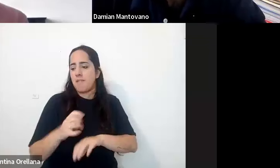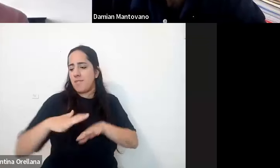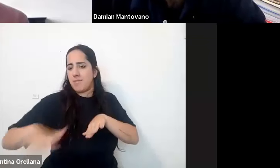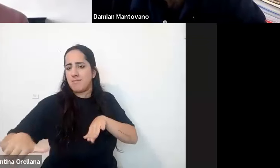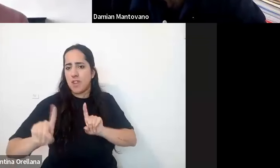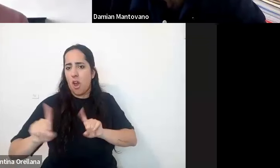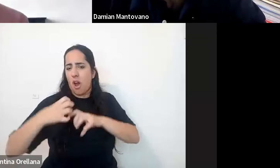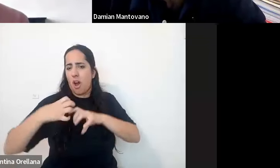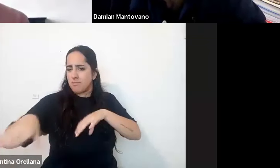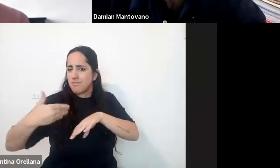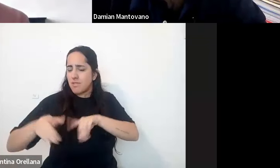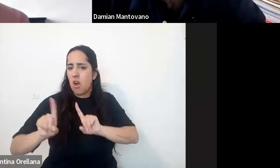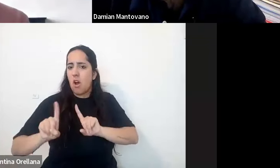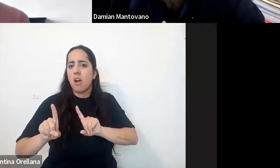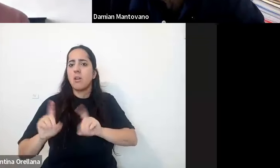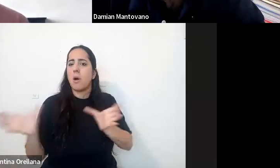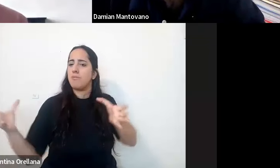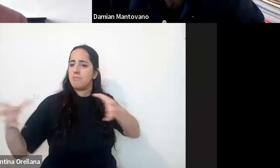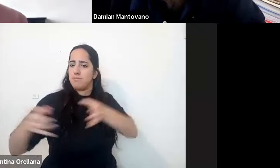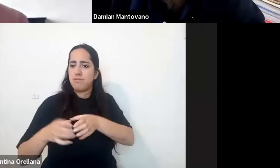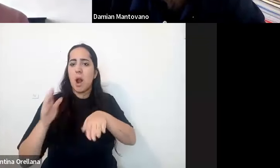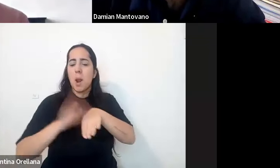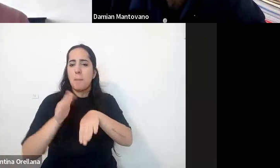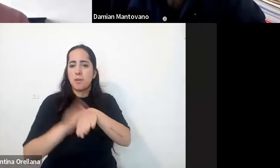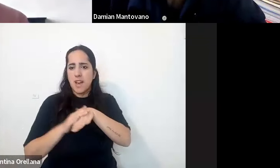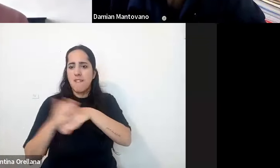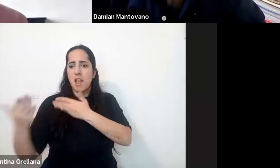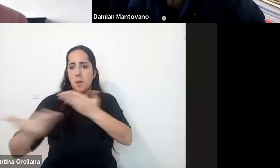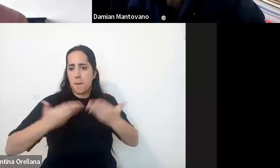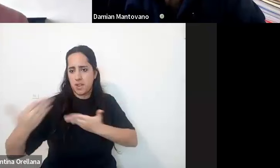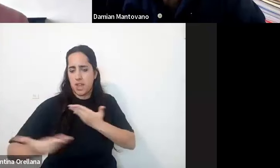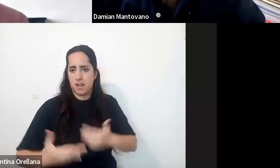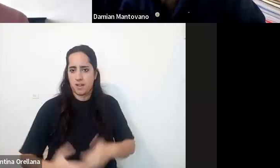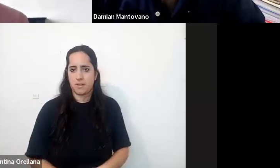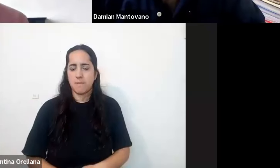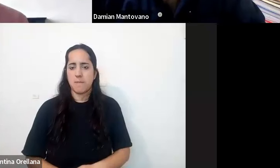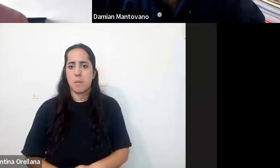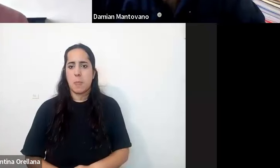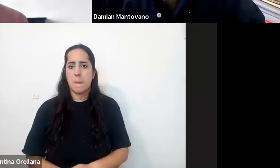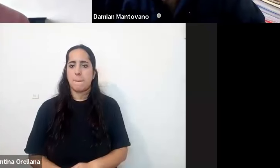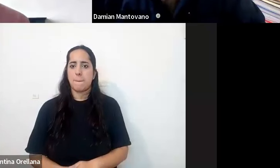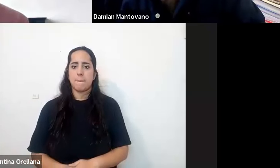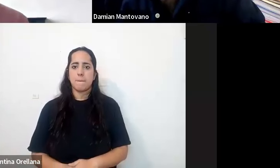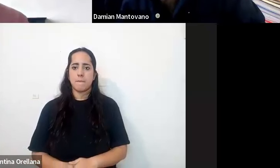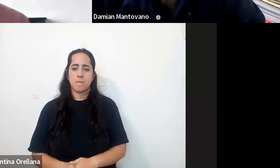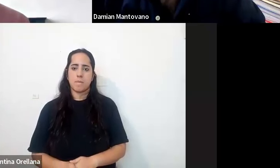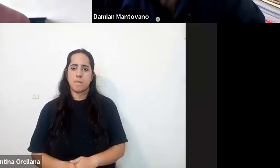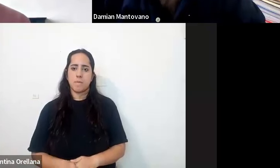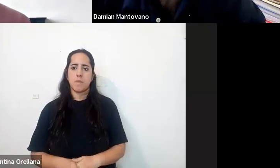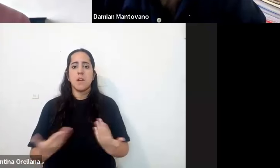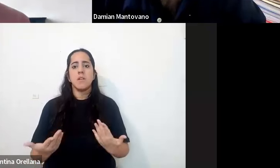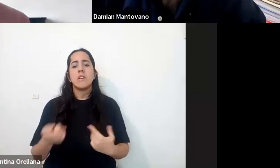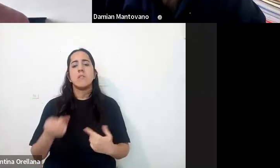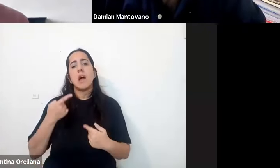las responsabilidades son compartidas y aquí poder continuar